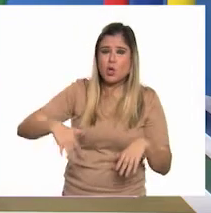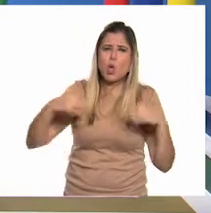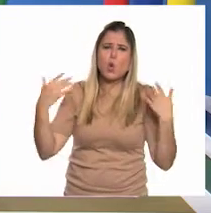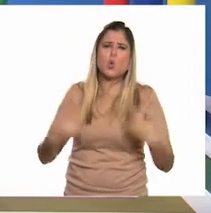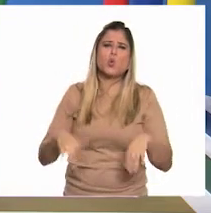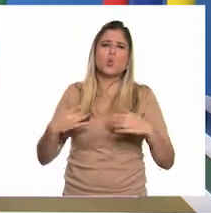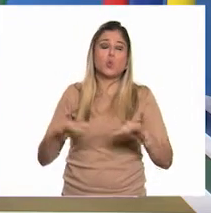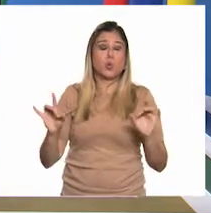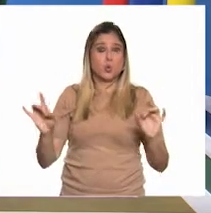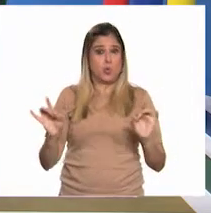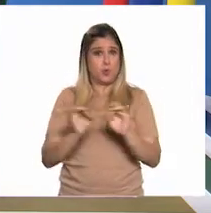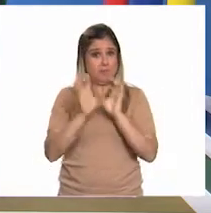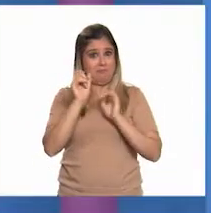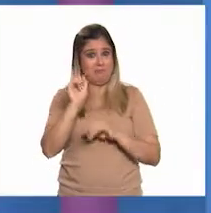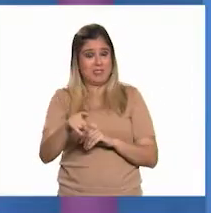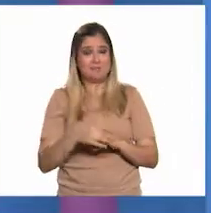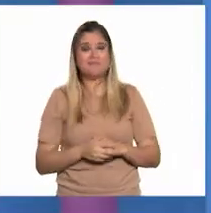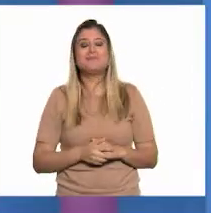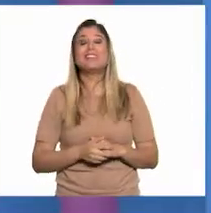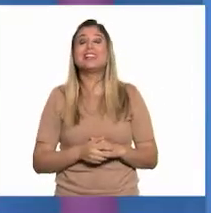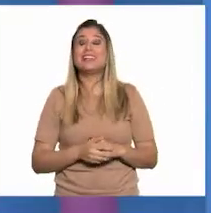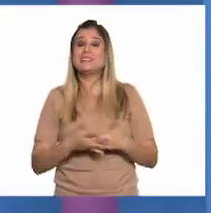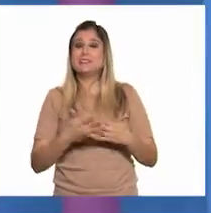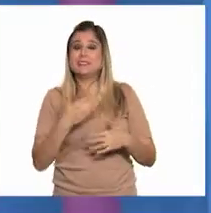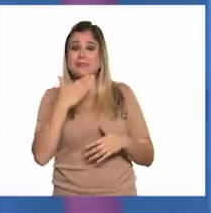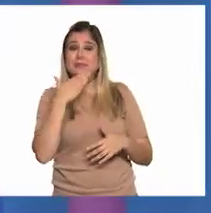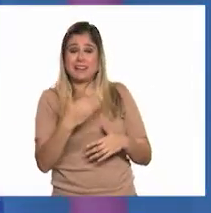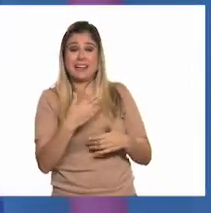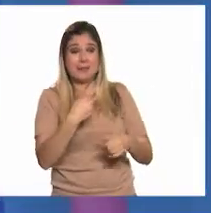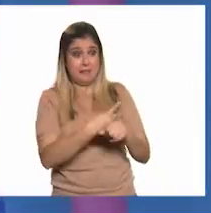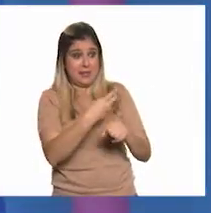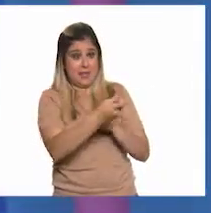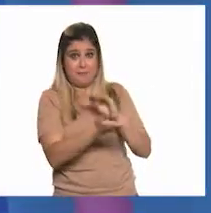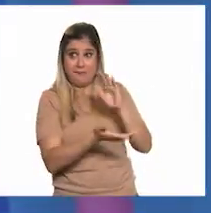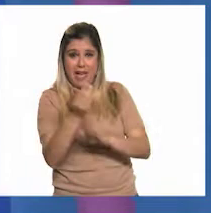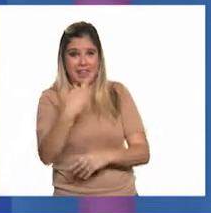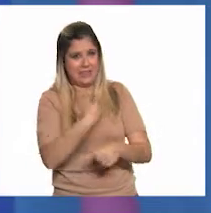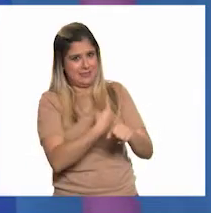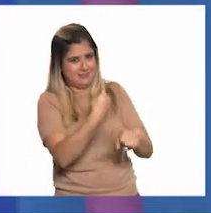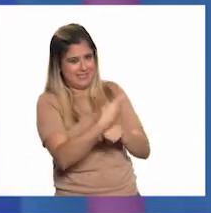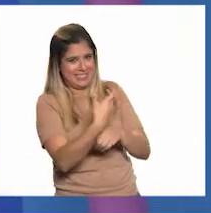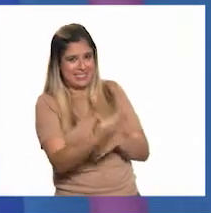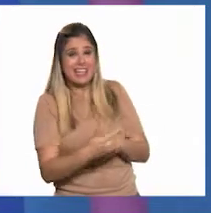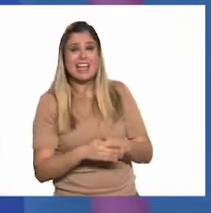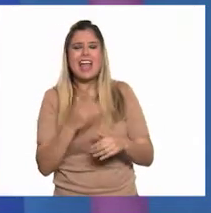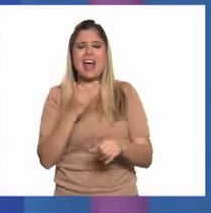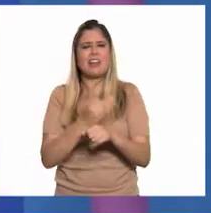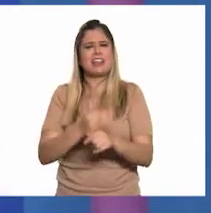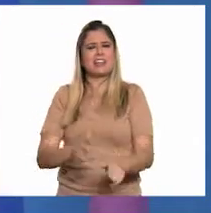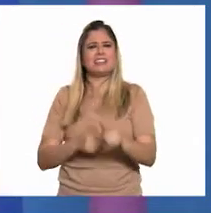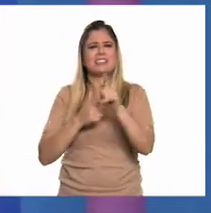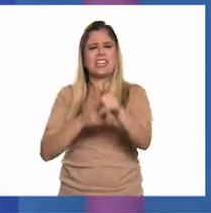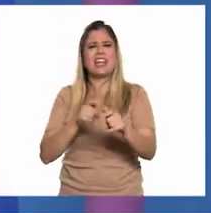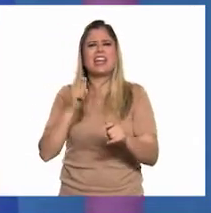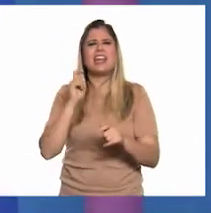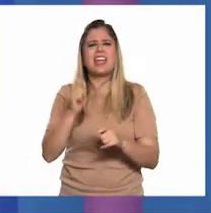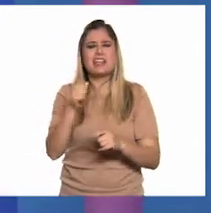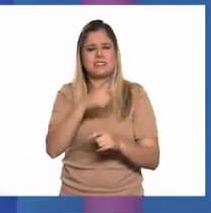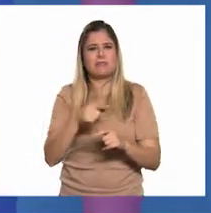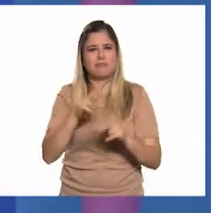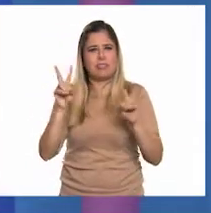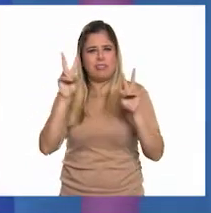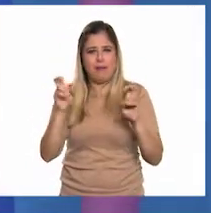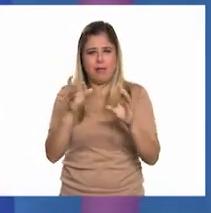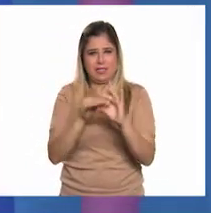coincidencia! Me parece muy bien. Me invitas cuando vayas. Por ahora continuaremos con el desarrollo de nuestro tema.